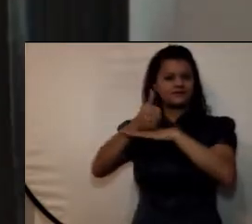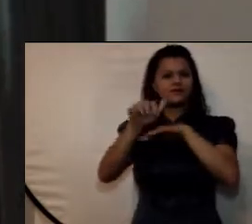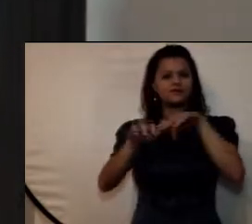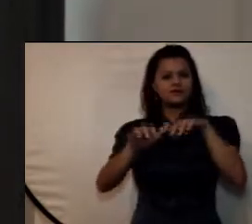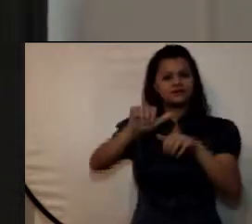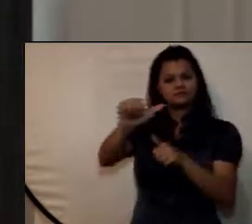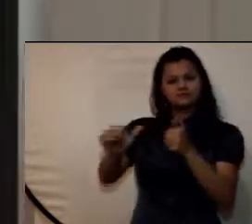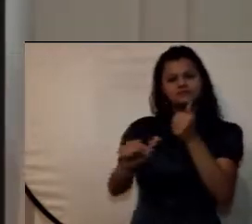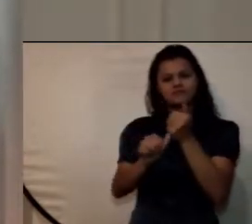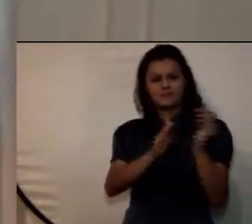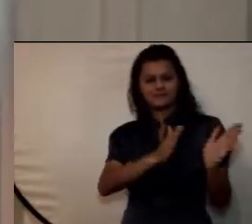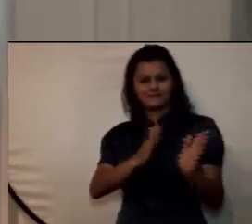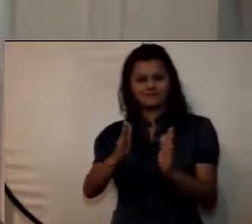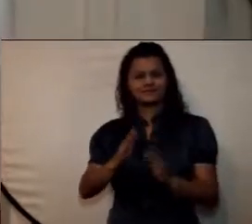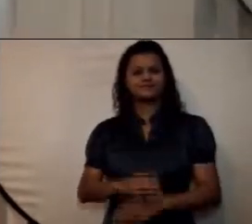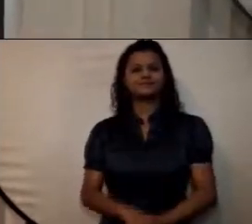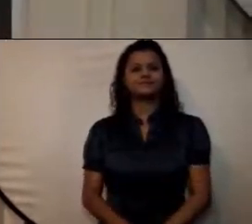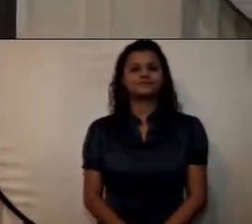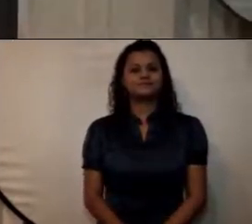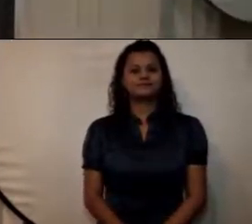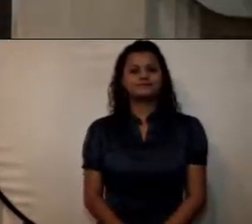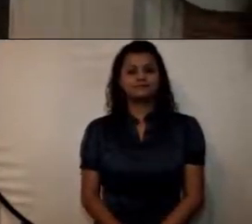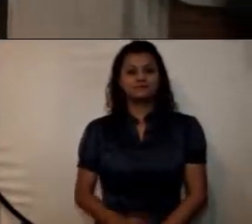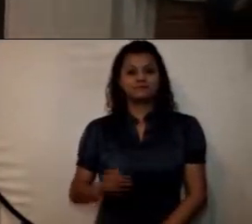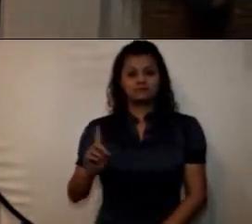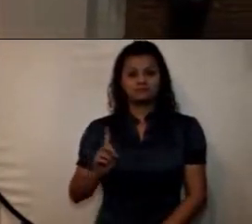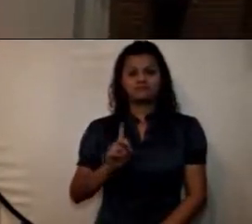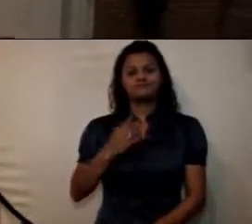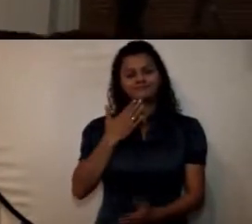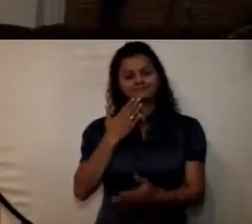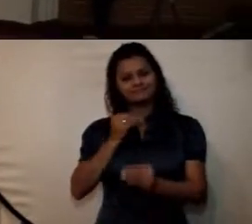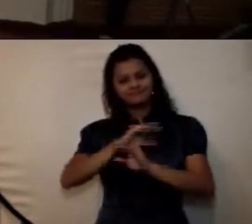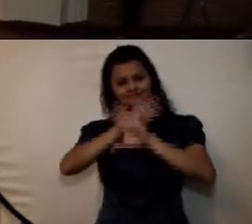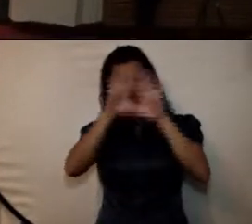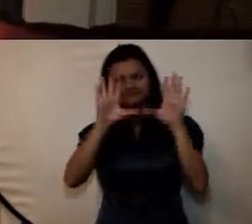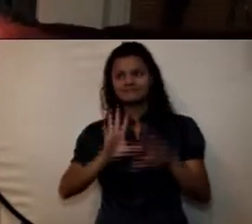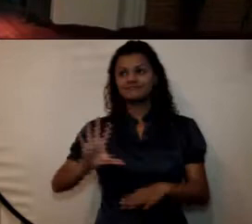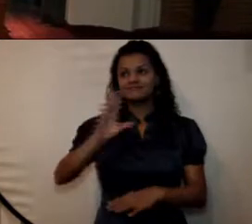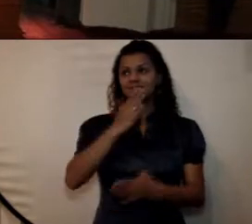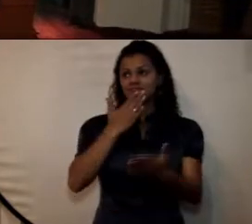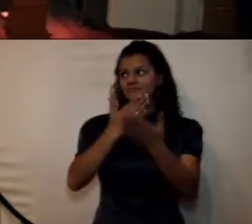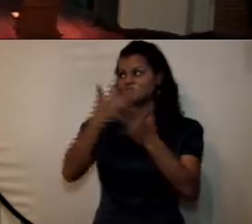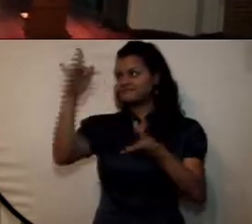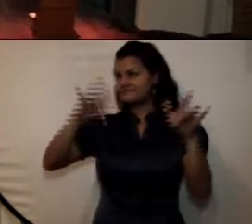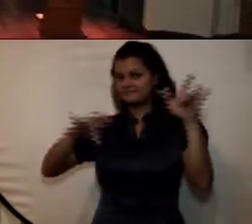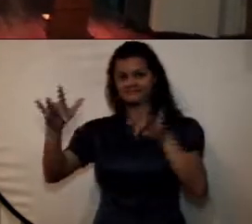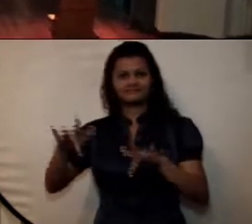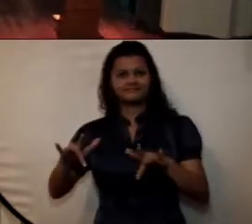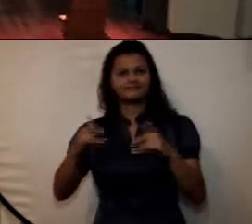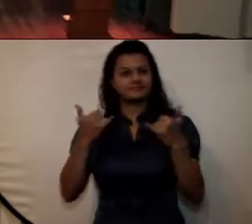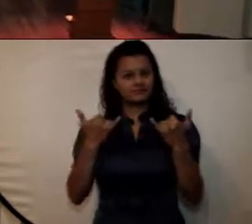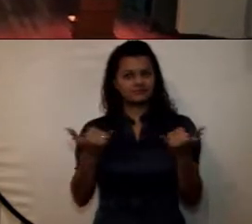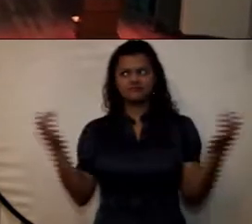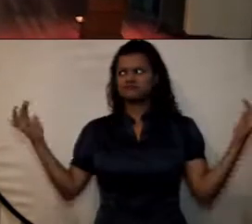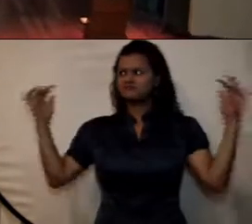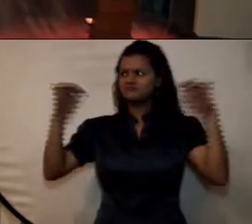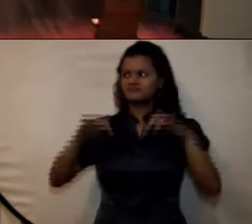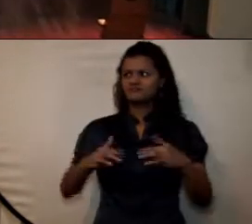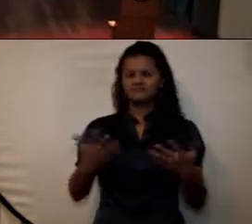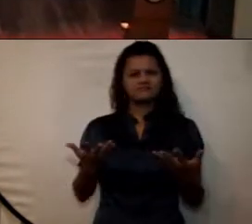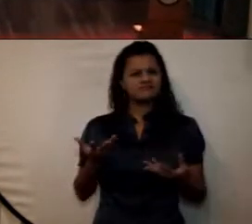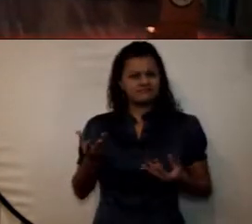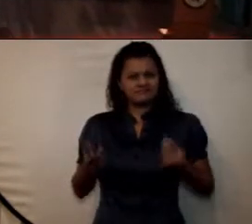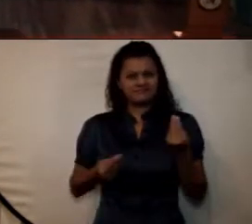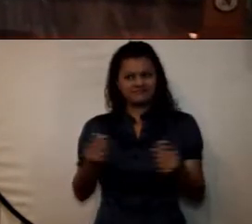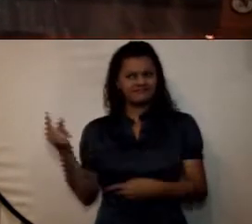Buen día para todos, muchas gracias por su presencia. El día de hoy estamos asistiendo a un ejercicio que el Departamento Administrativo de la